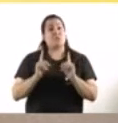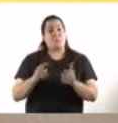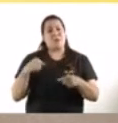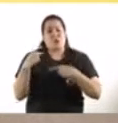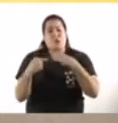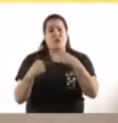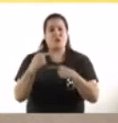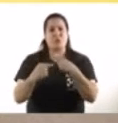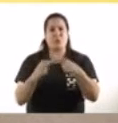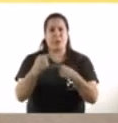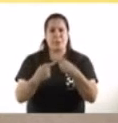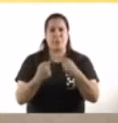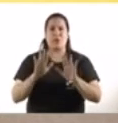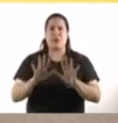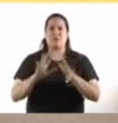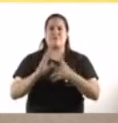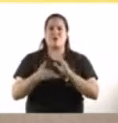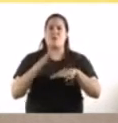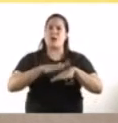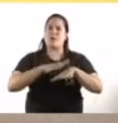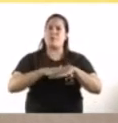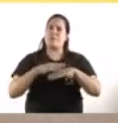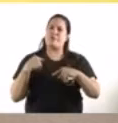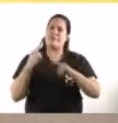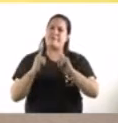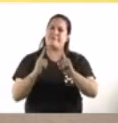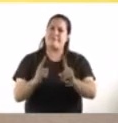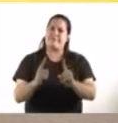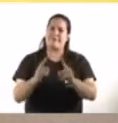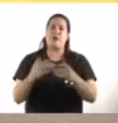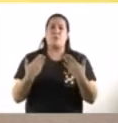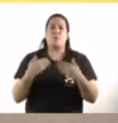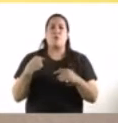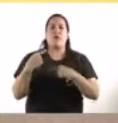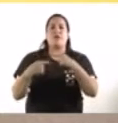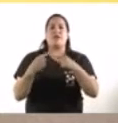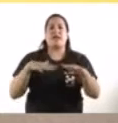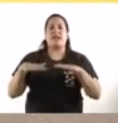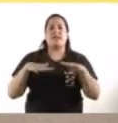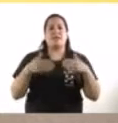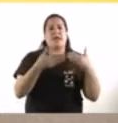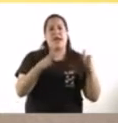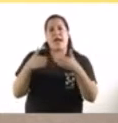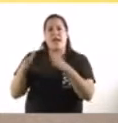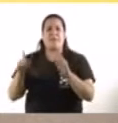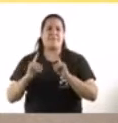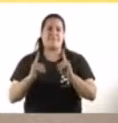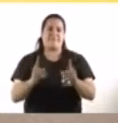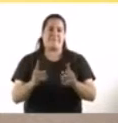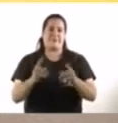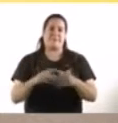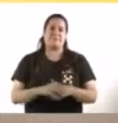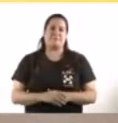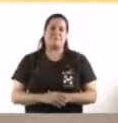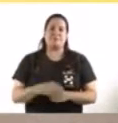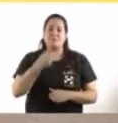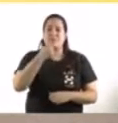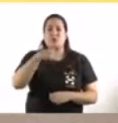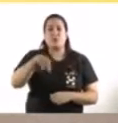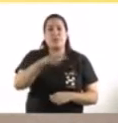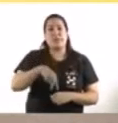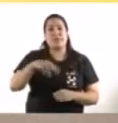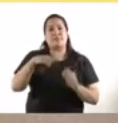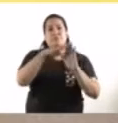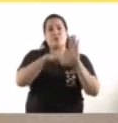responsabilidad para poder seguir manteniendo todas estas actividades. Yo confío que juntos vamos a poder